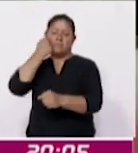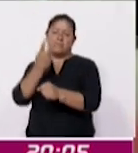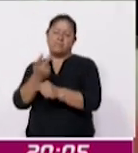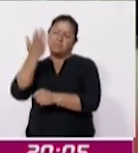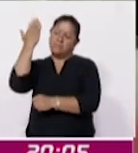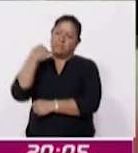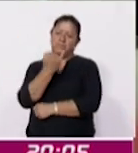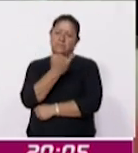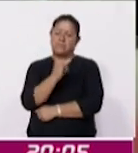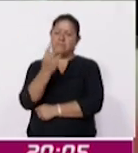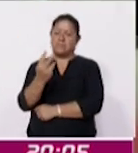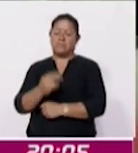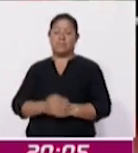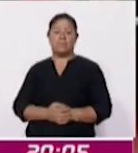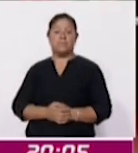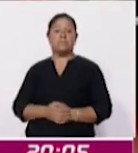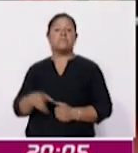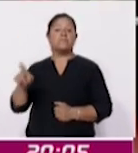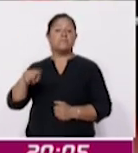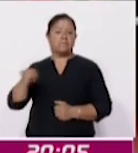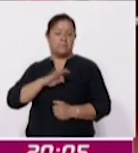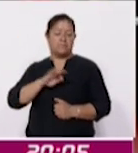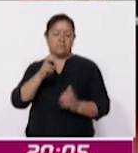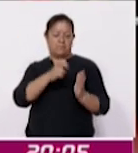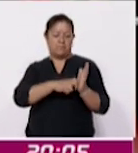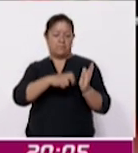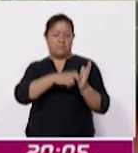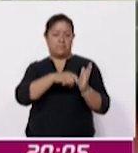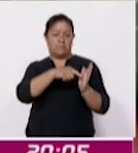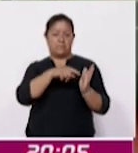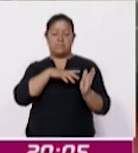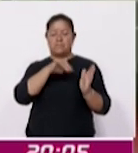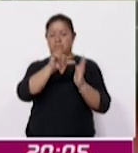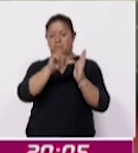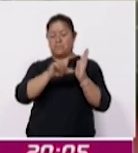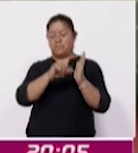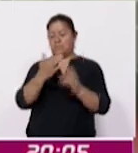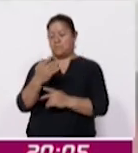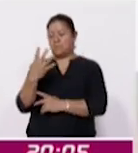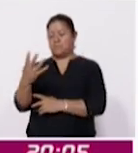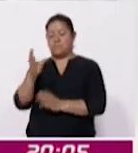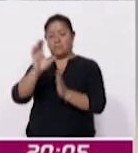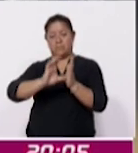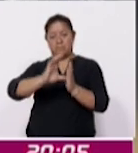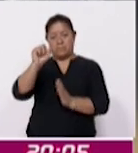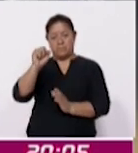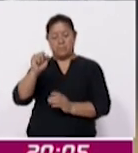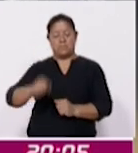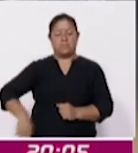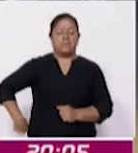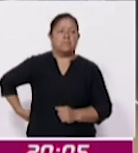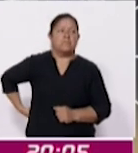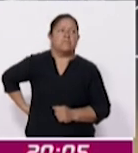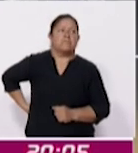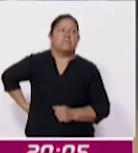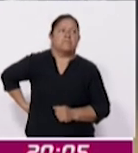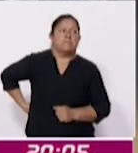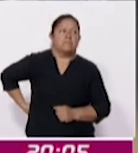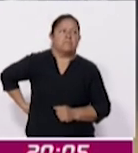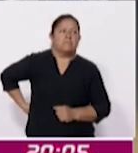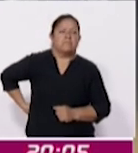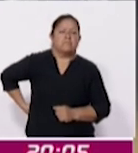el pasado 2 de junio y hagan una correcta interpretación del artículo 54 de la Constitución. Es decir, que haya esta